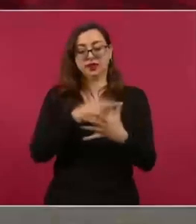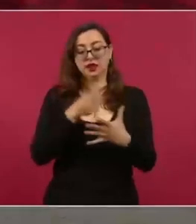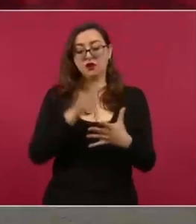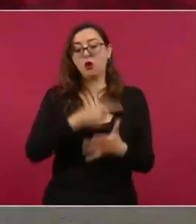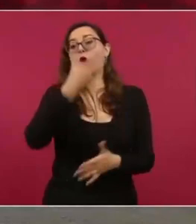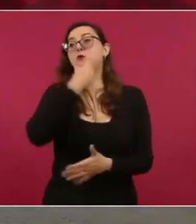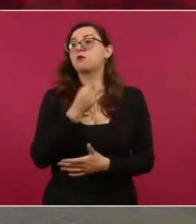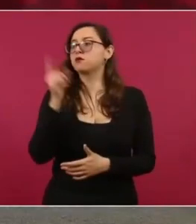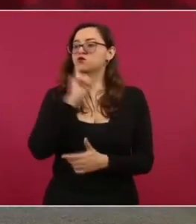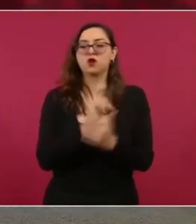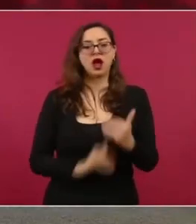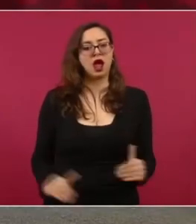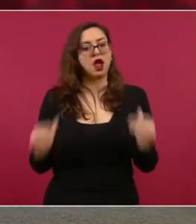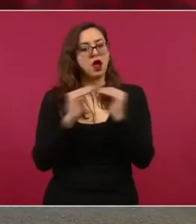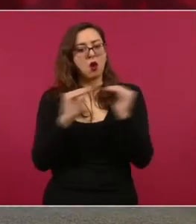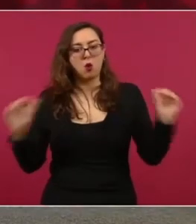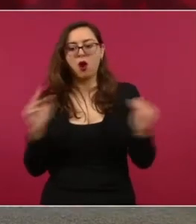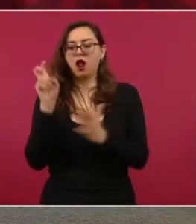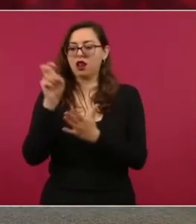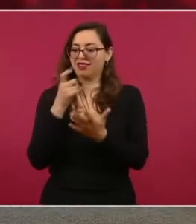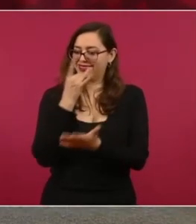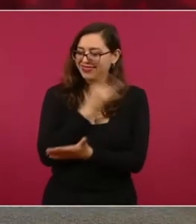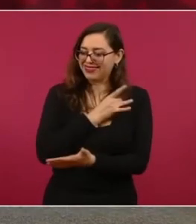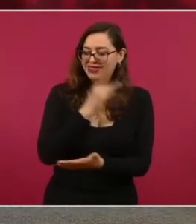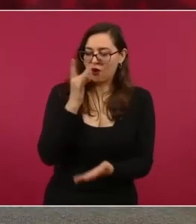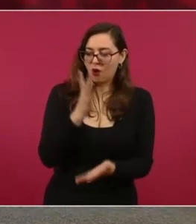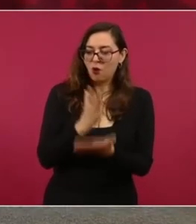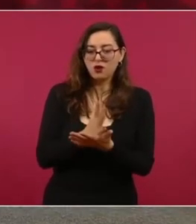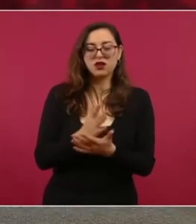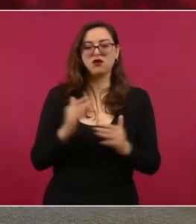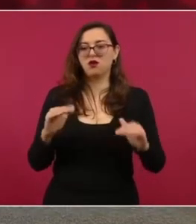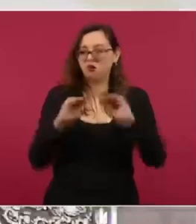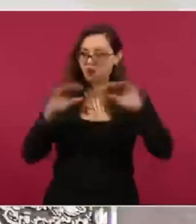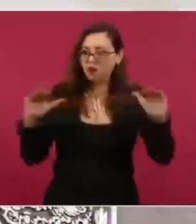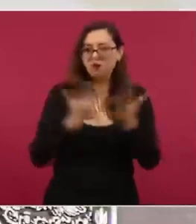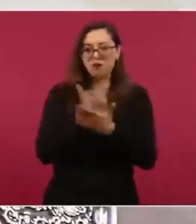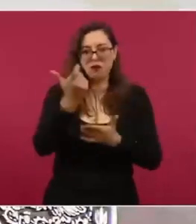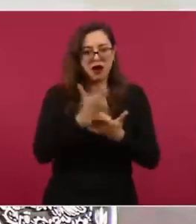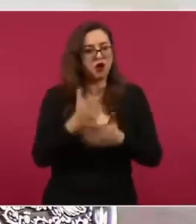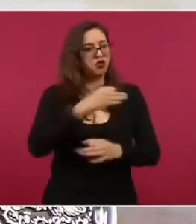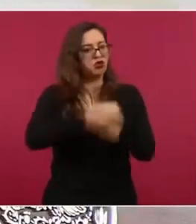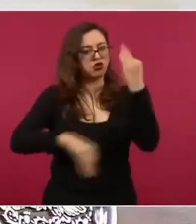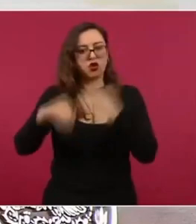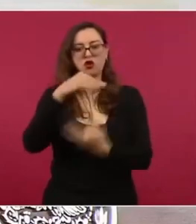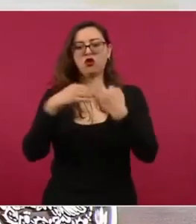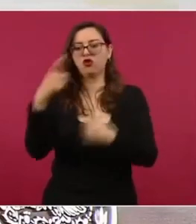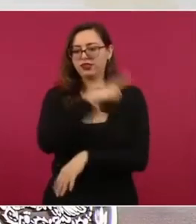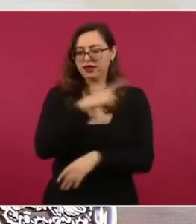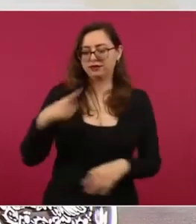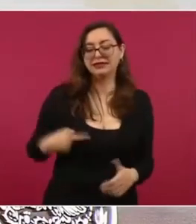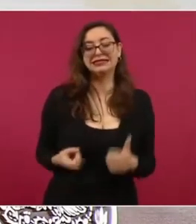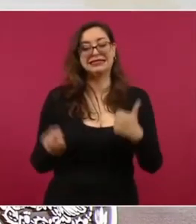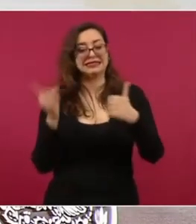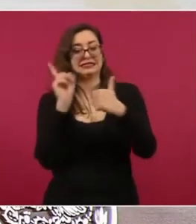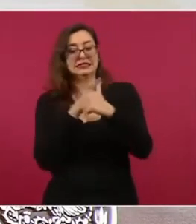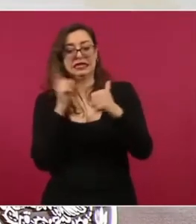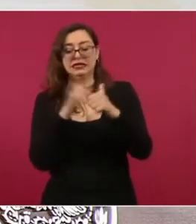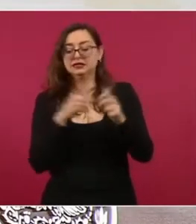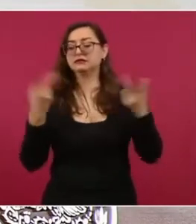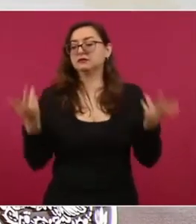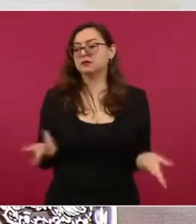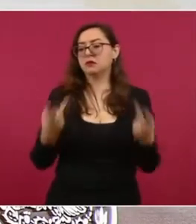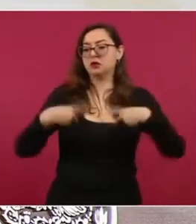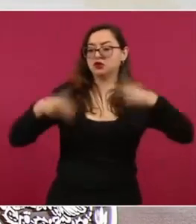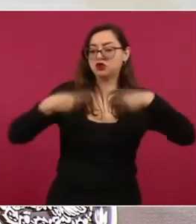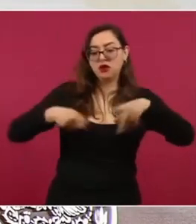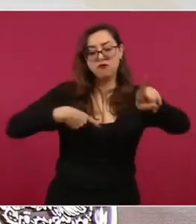sancionado esa parte y corregirla de manera inmediata. Y seis, todas las compras de ventas de jugadores deben regularse en un marco legal